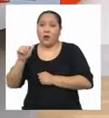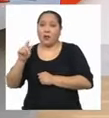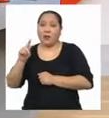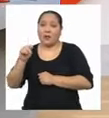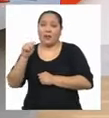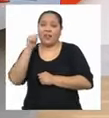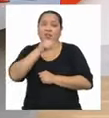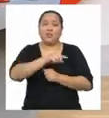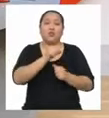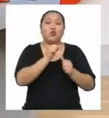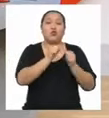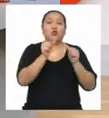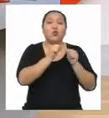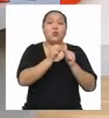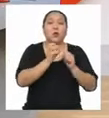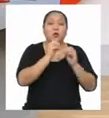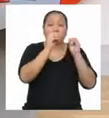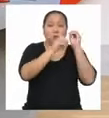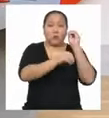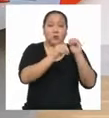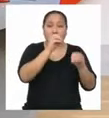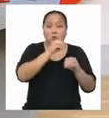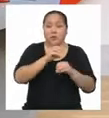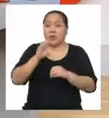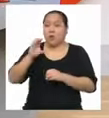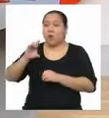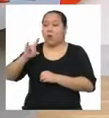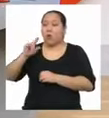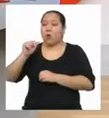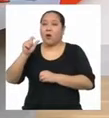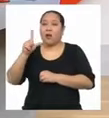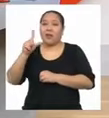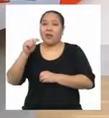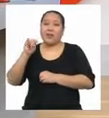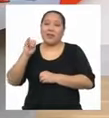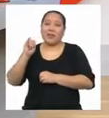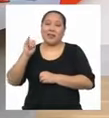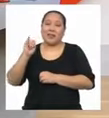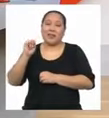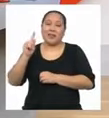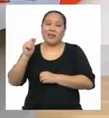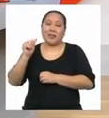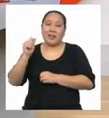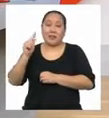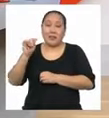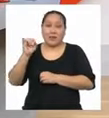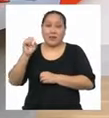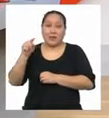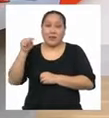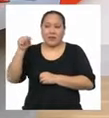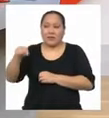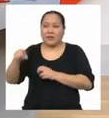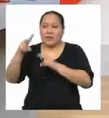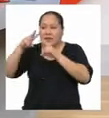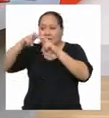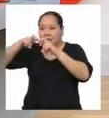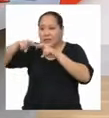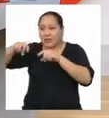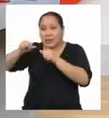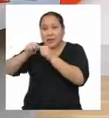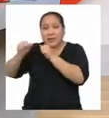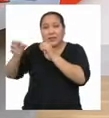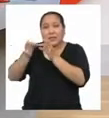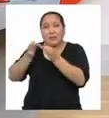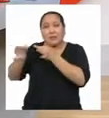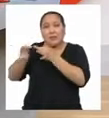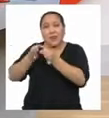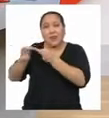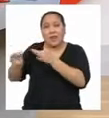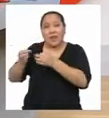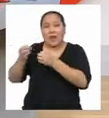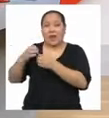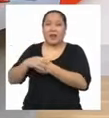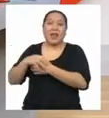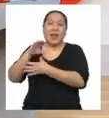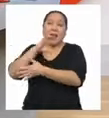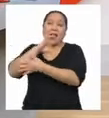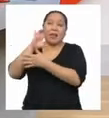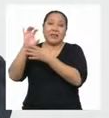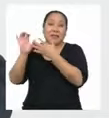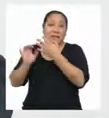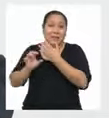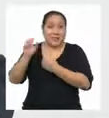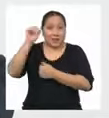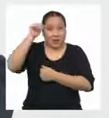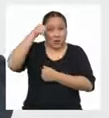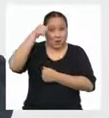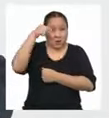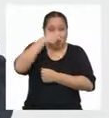numéricos Y variables cualitativas, las que describen las cualidades Las recordamos,